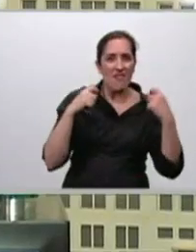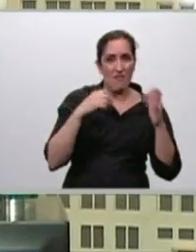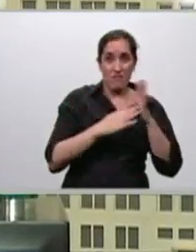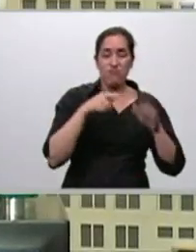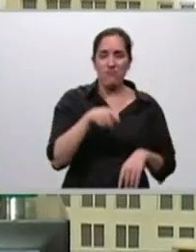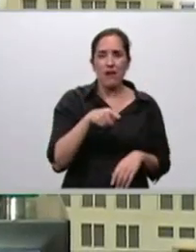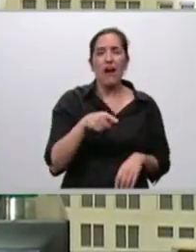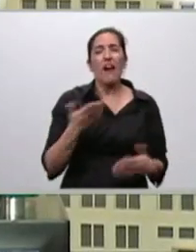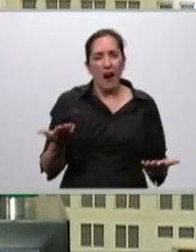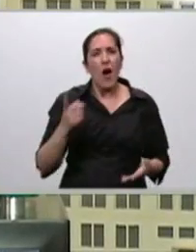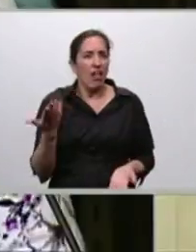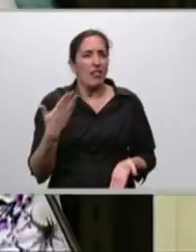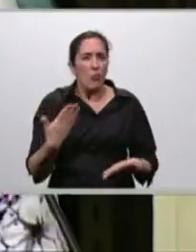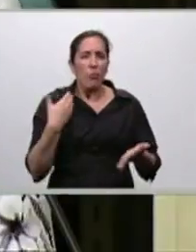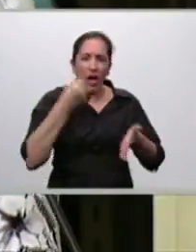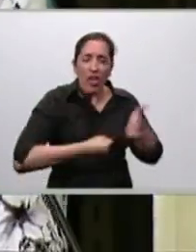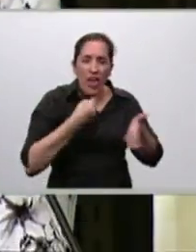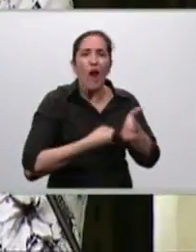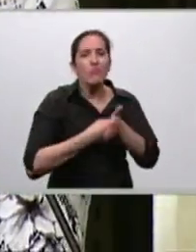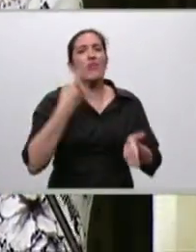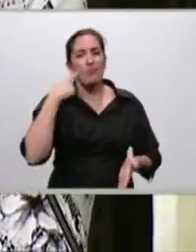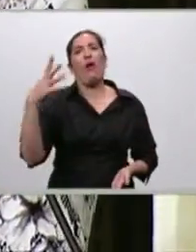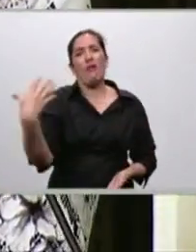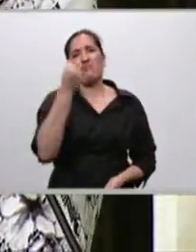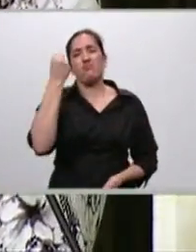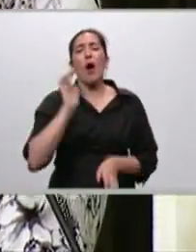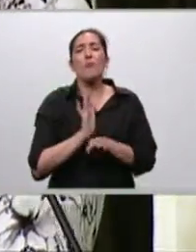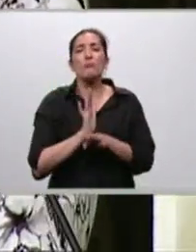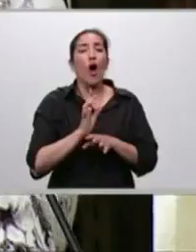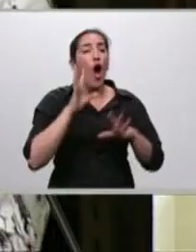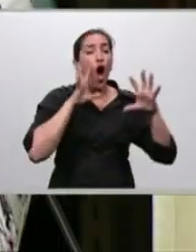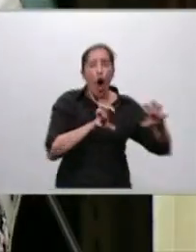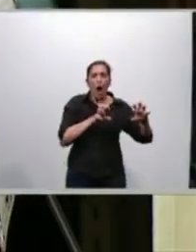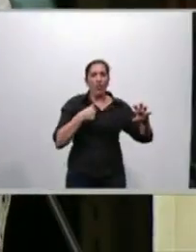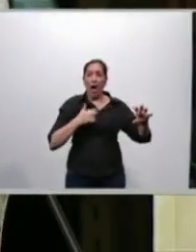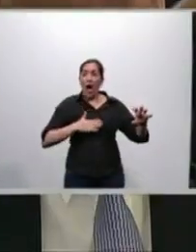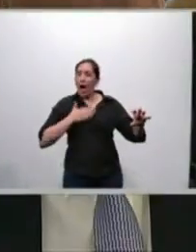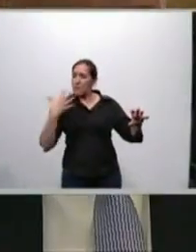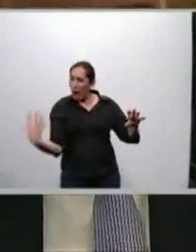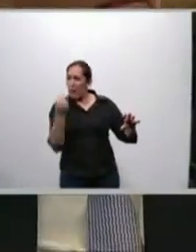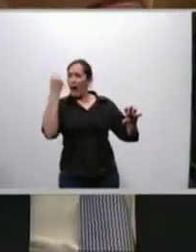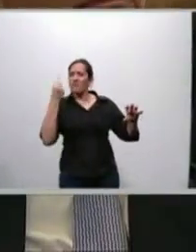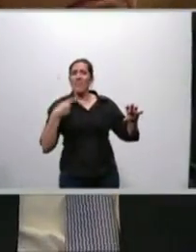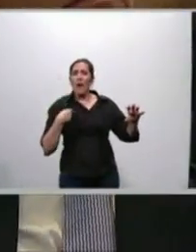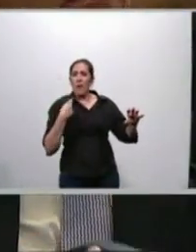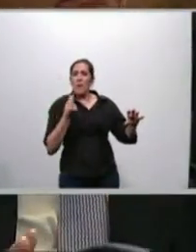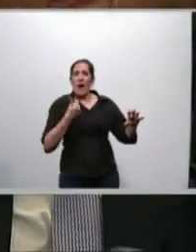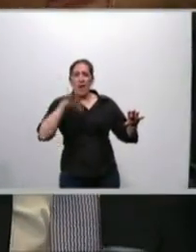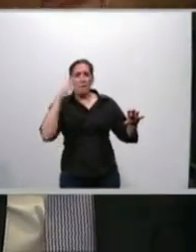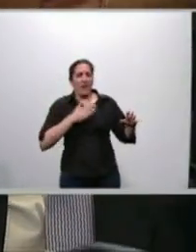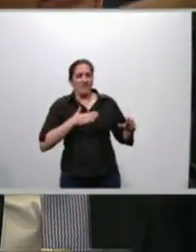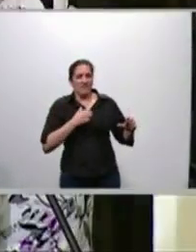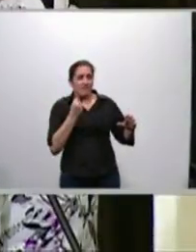la pena luchar. Y el amor vence al odio, absolutamente. Ese es el gran